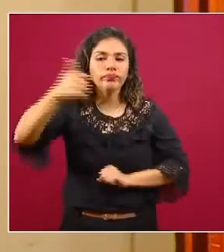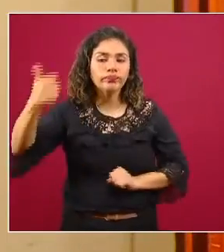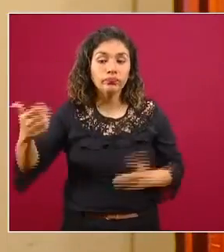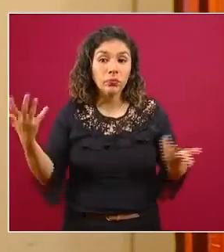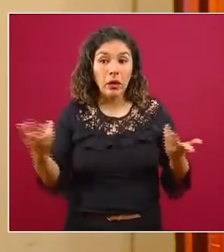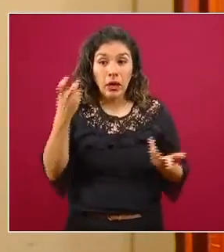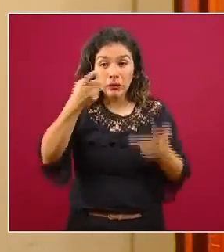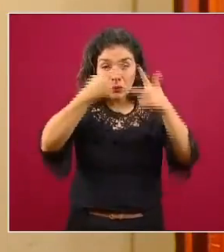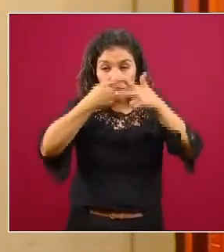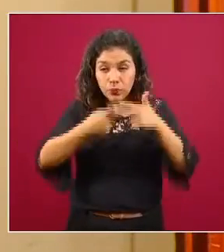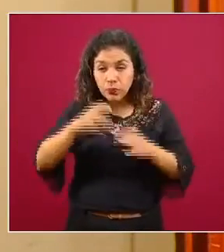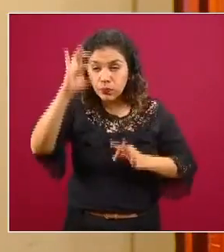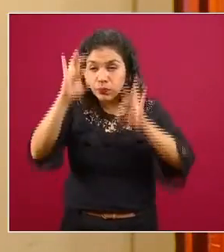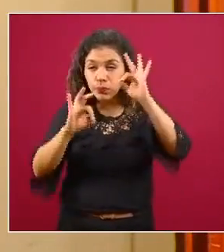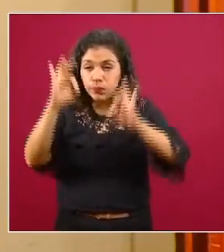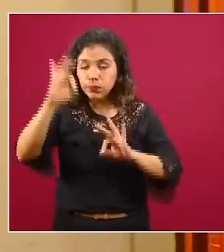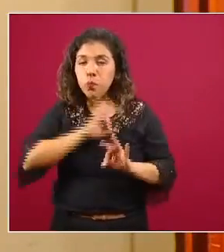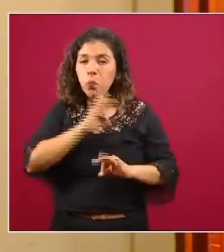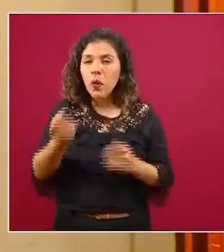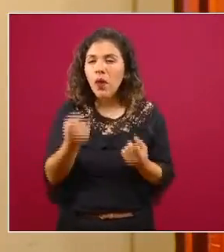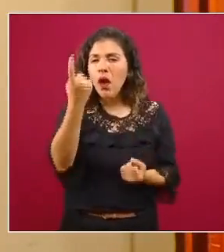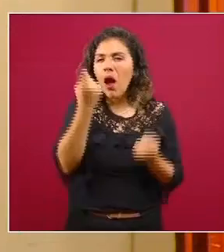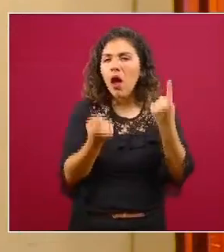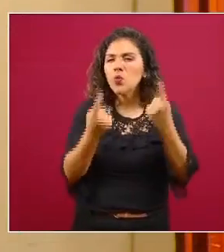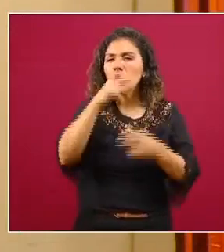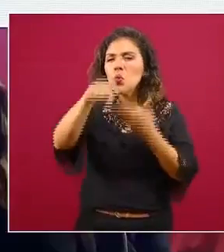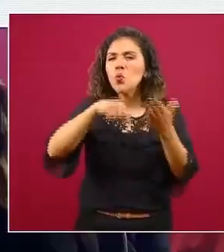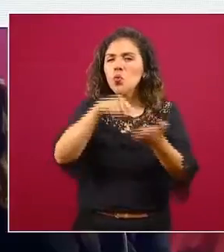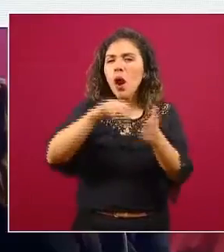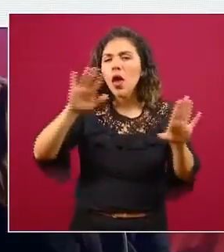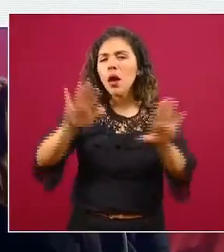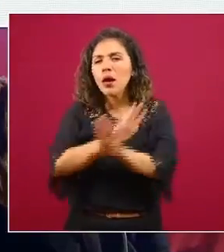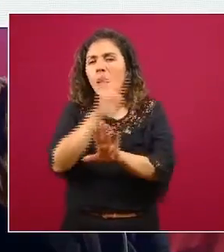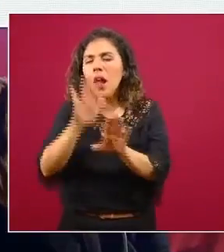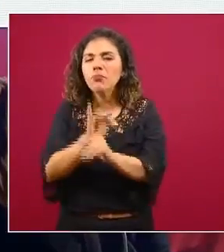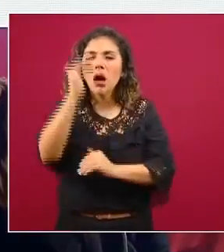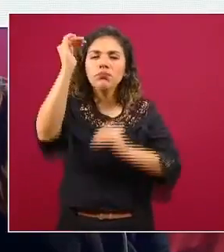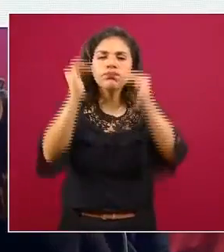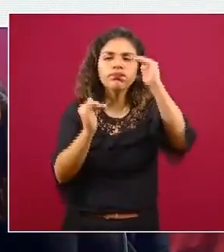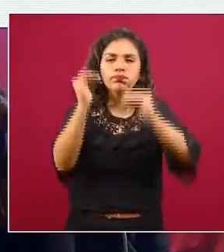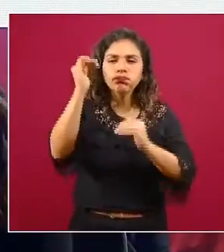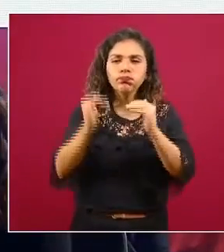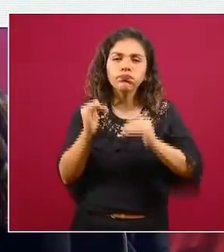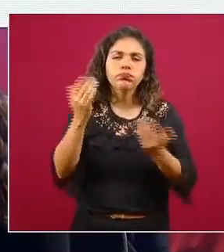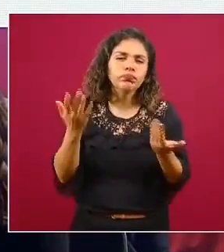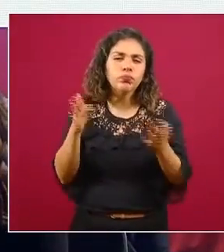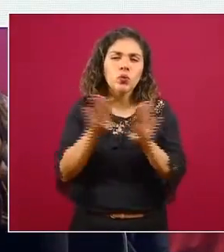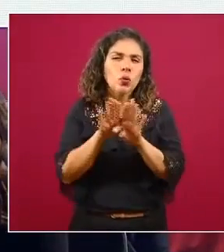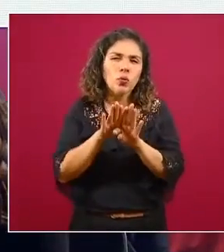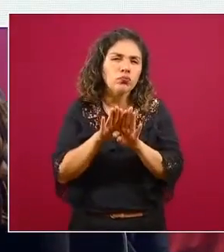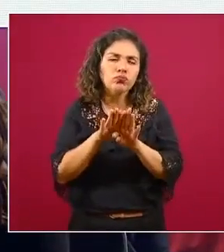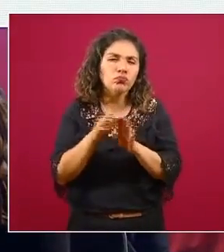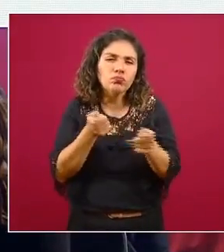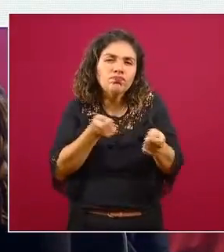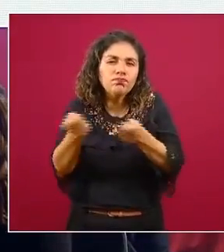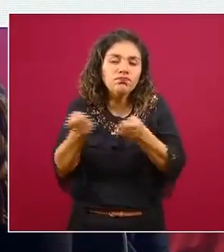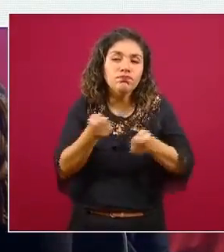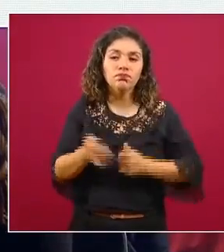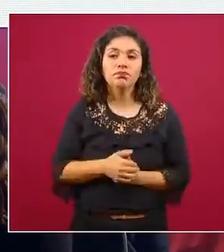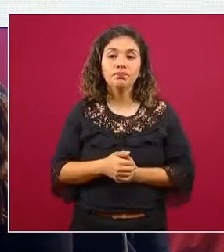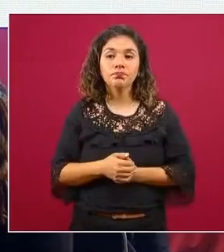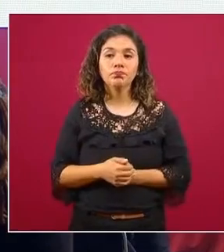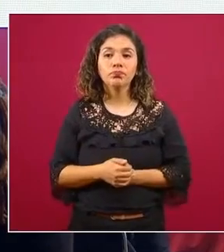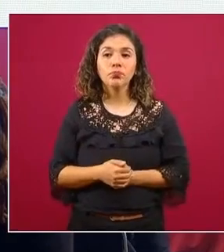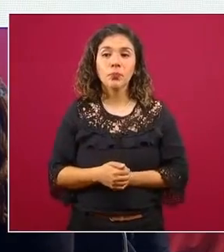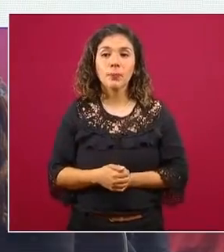bueno estos lugares pueden moverse un poquito Iztapalapa no necesariamente quedar hasta arriba sino que esto puede cambiar en cuanto al análisis de